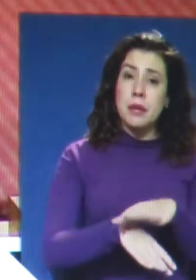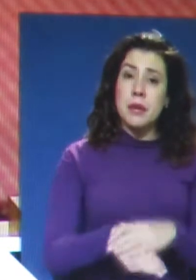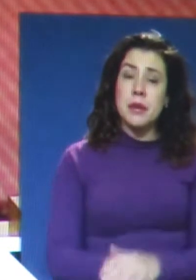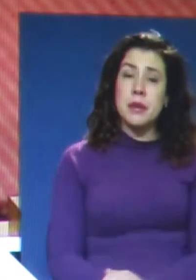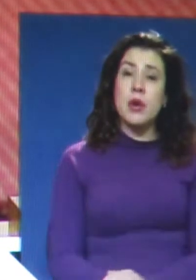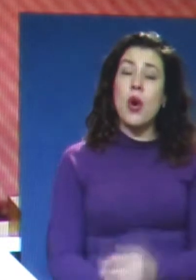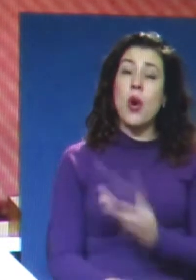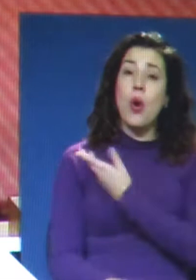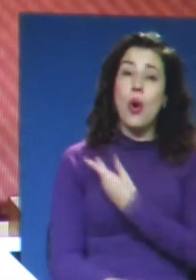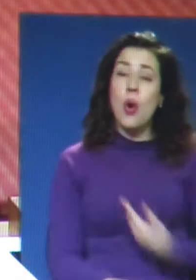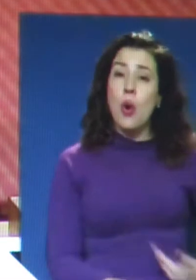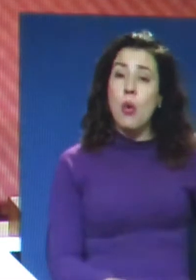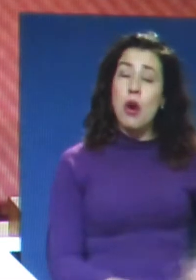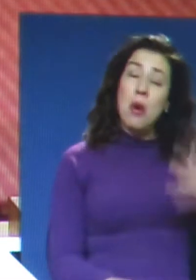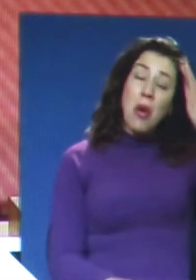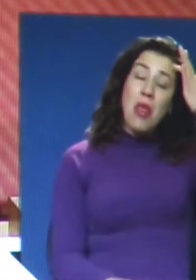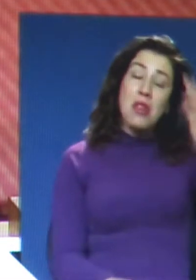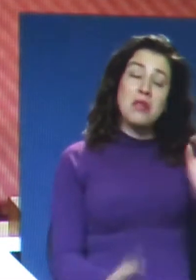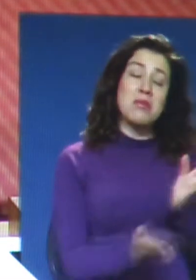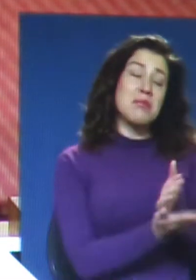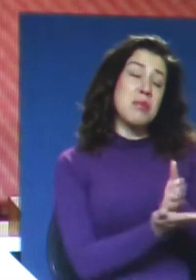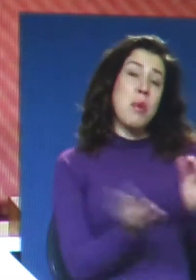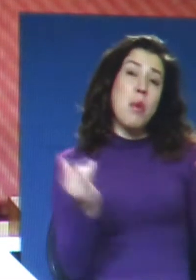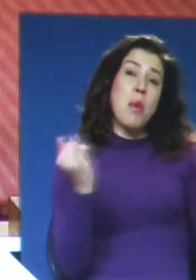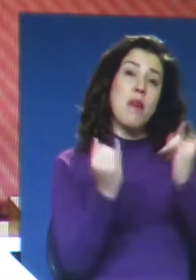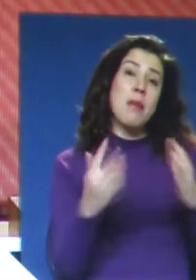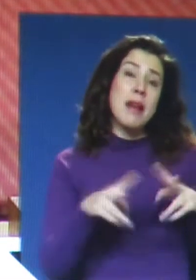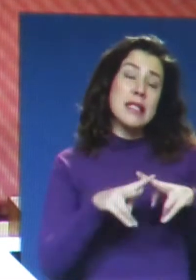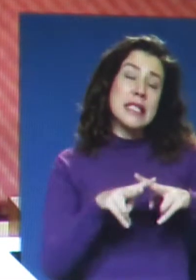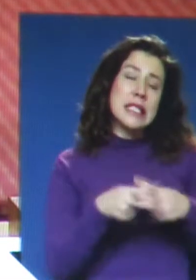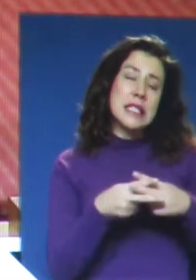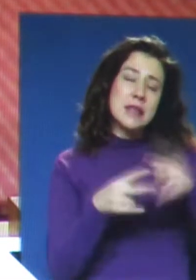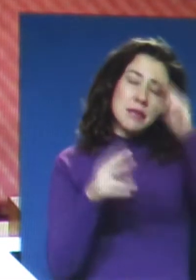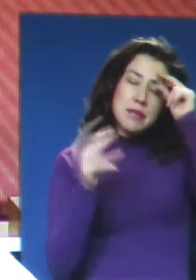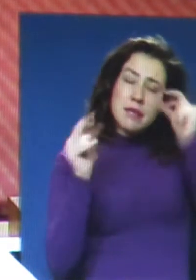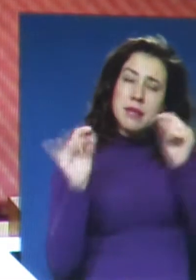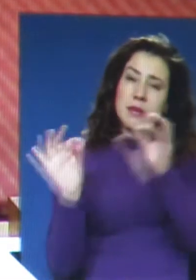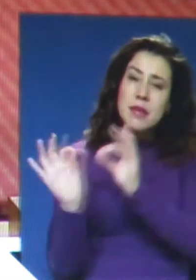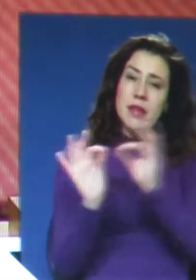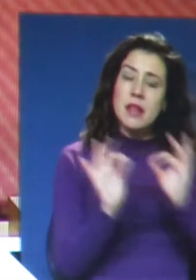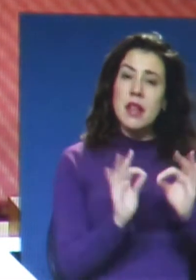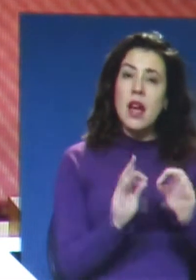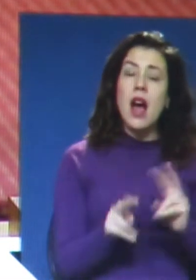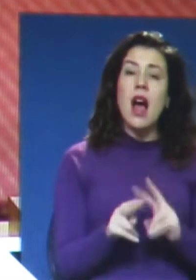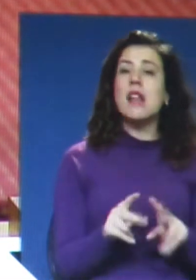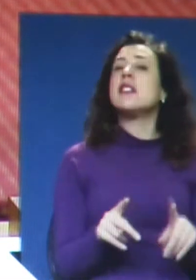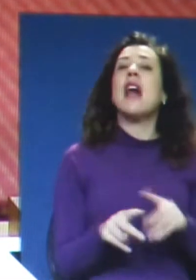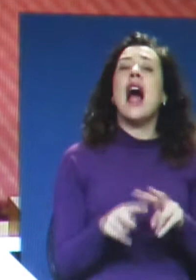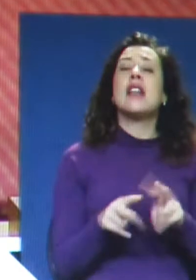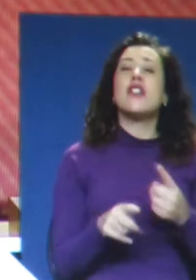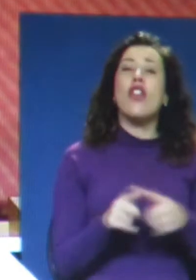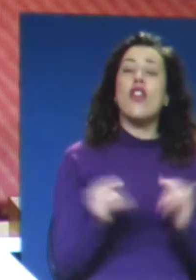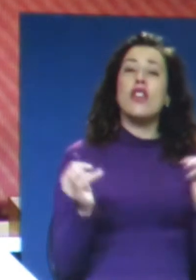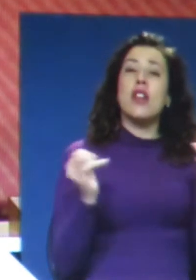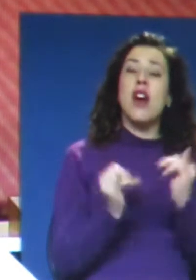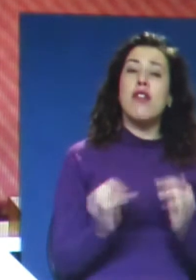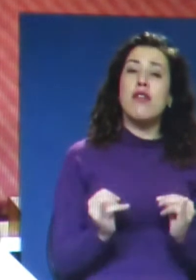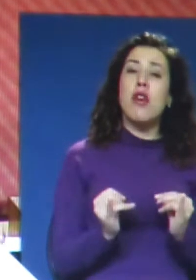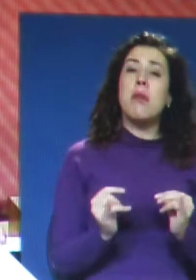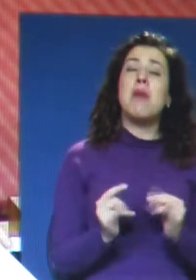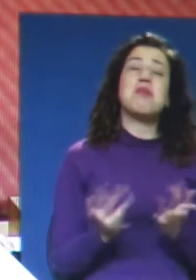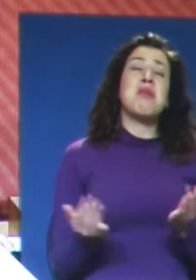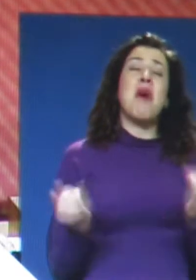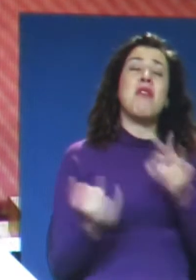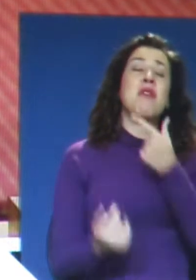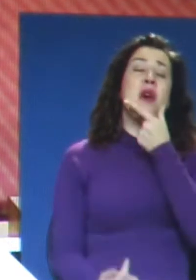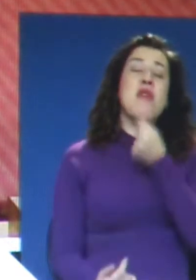el gobierno haya optado de desechar un camino más técnico y acuicioso, adoptando, por el contrario, una posición fácil